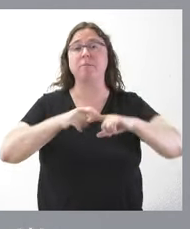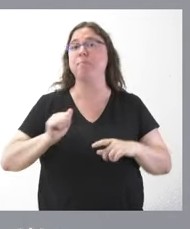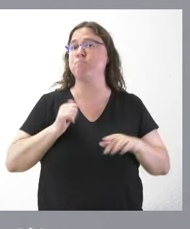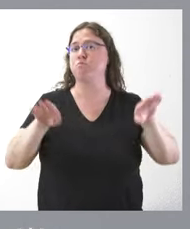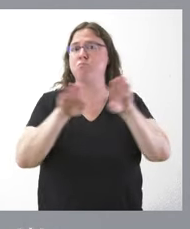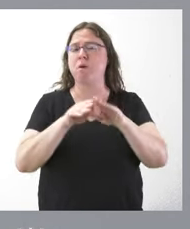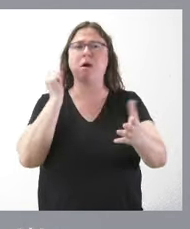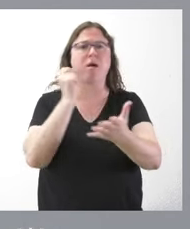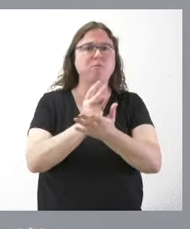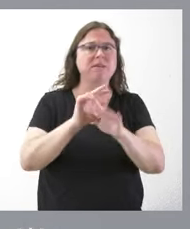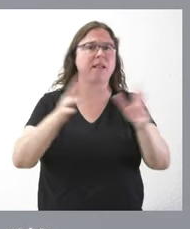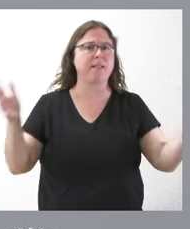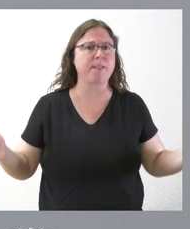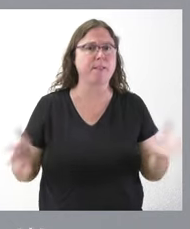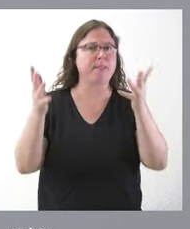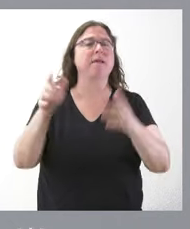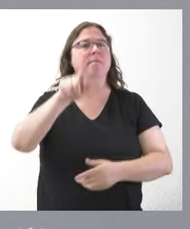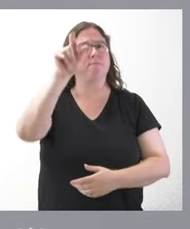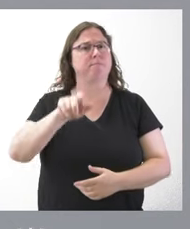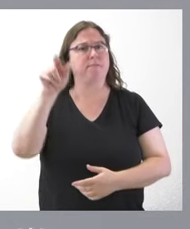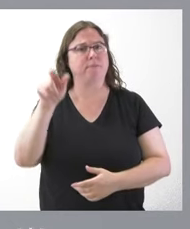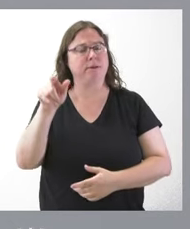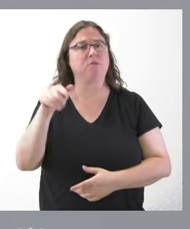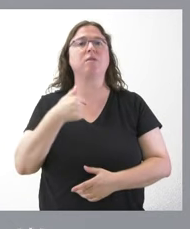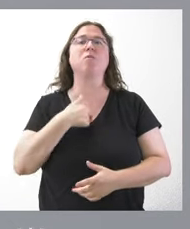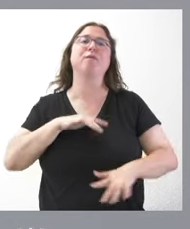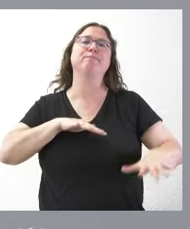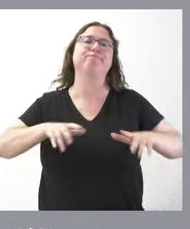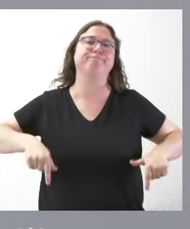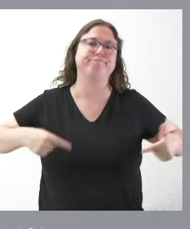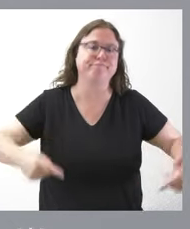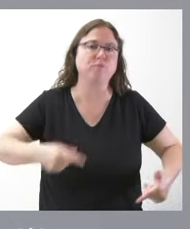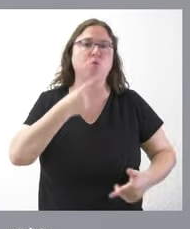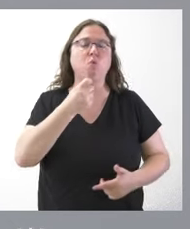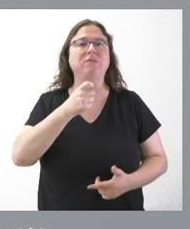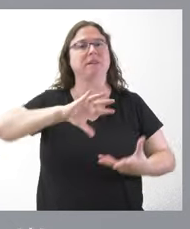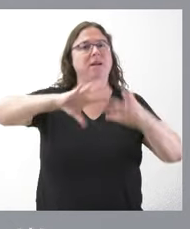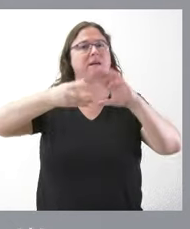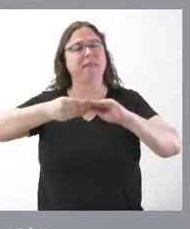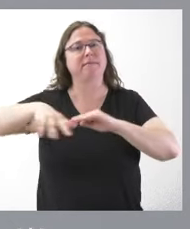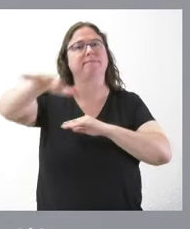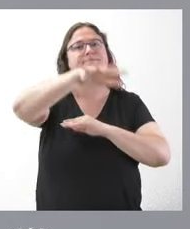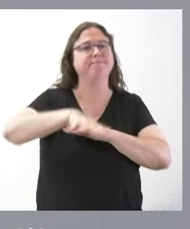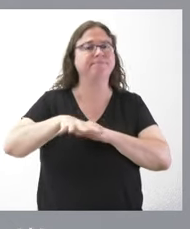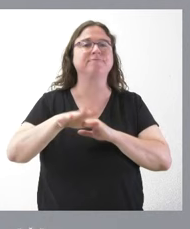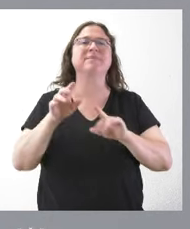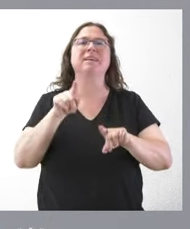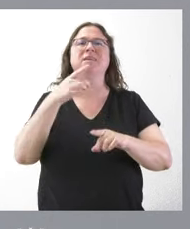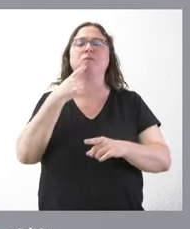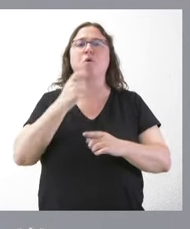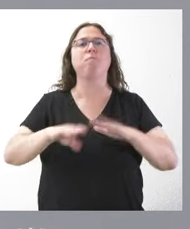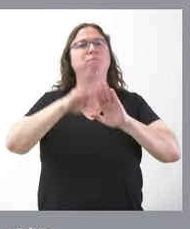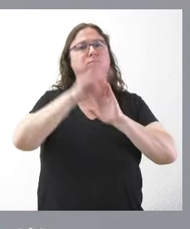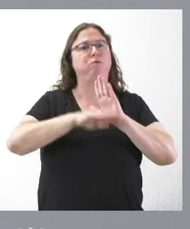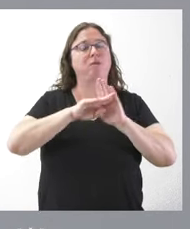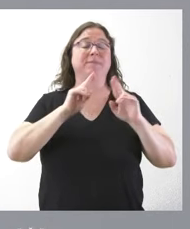apostando por estimular esta autonomía de las personas con movilidad reducida, con producto de ese tipo, en el marco de programas ya consolidados, como es